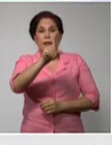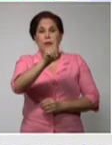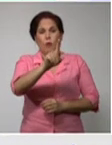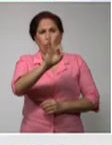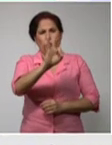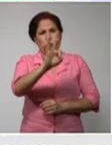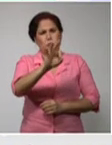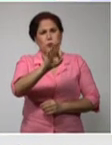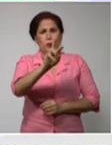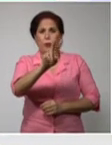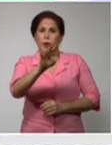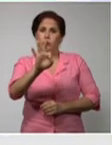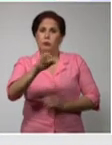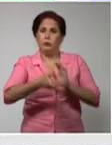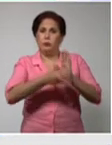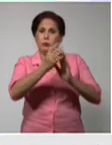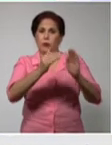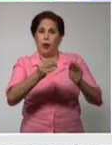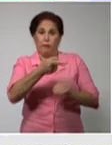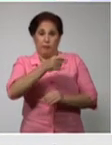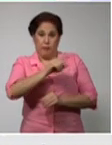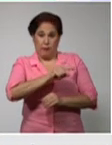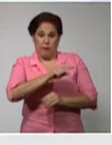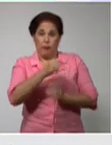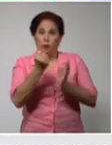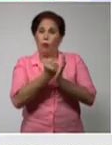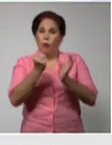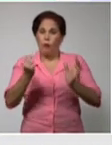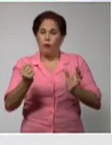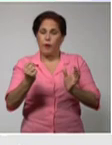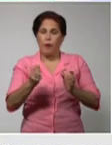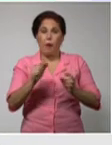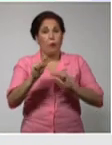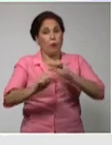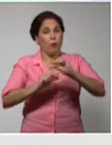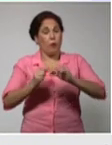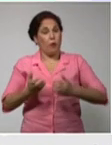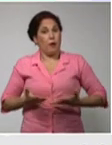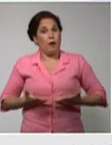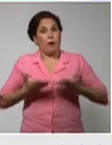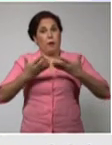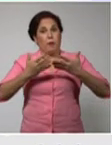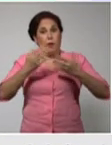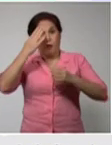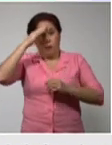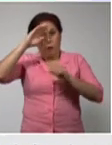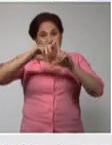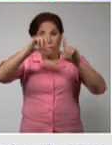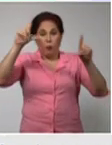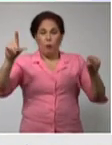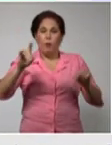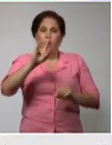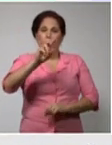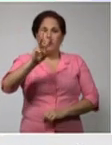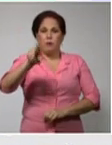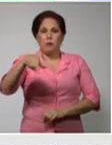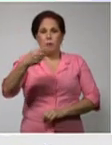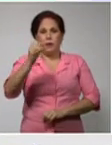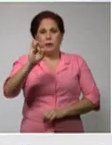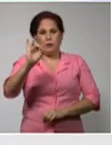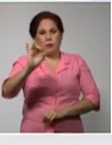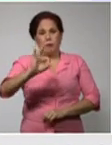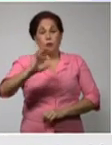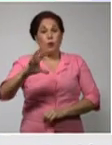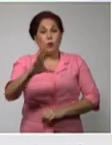828 altas, pues ya se han recuperado en Cuba el 93,7% de